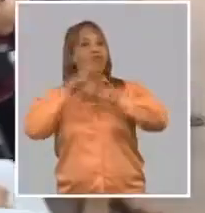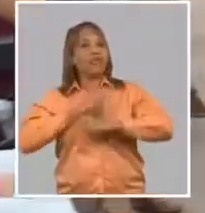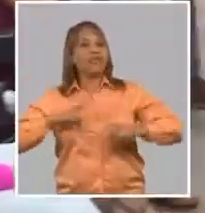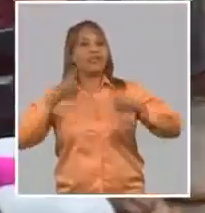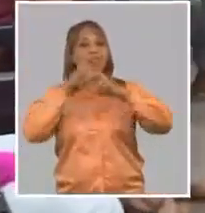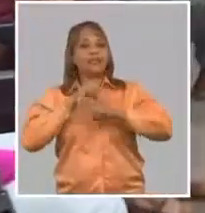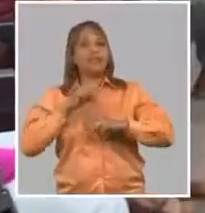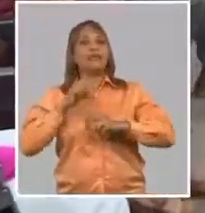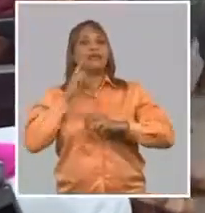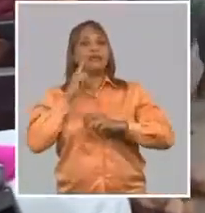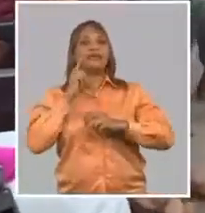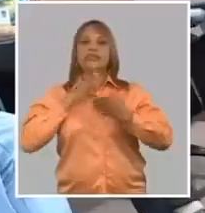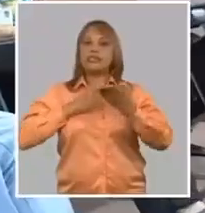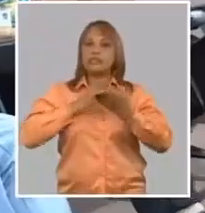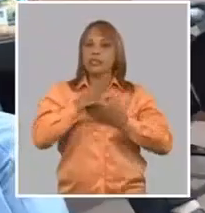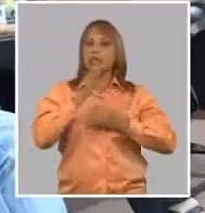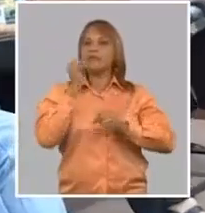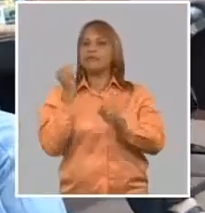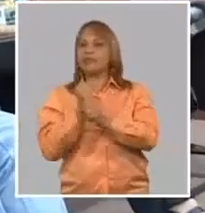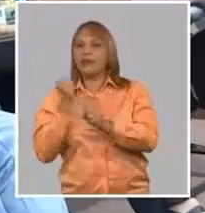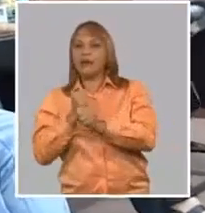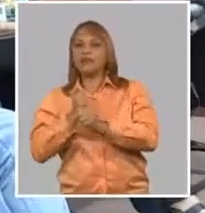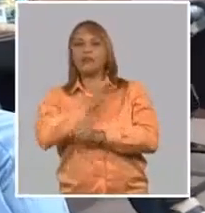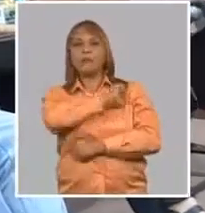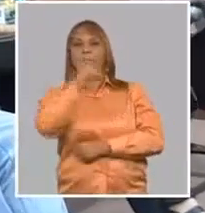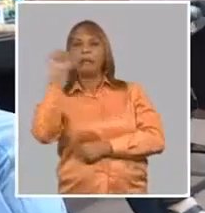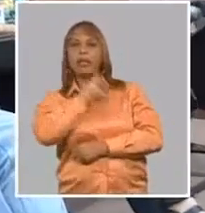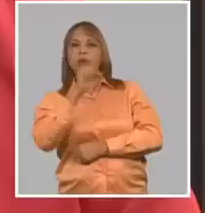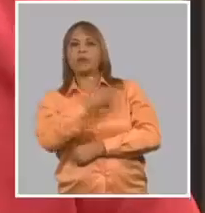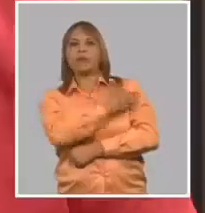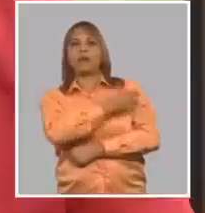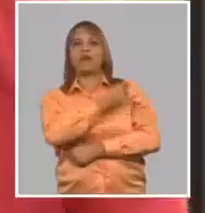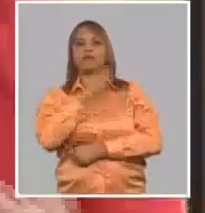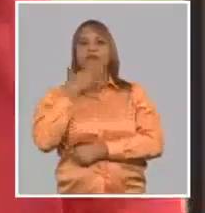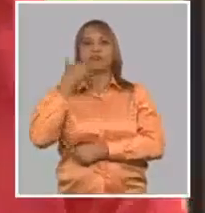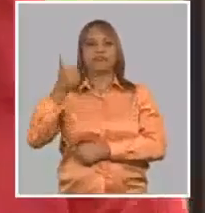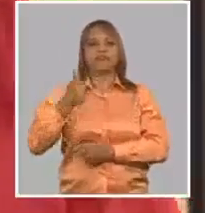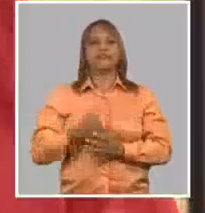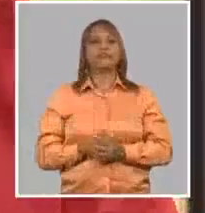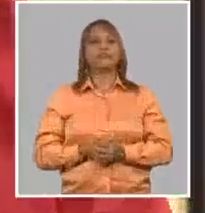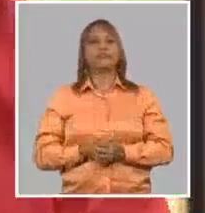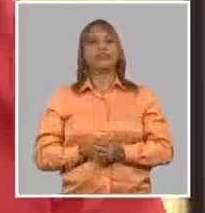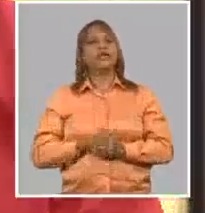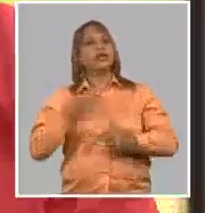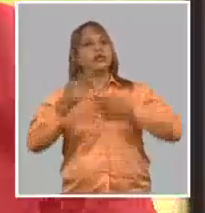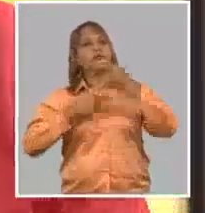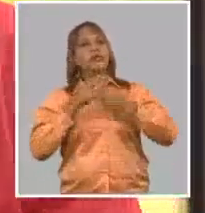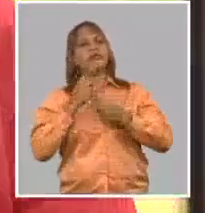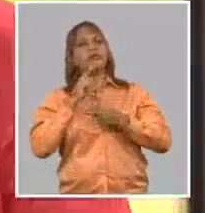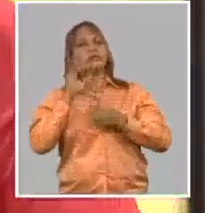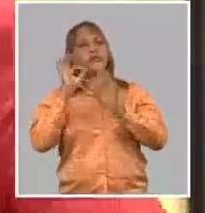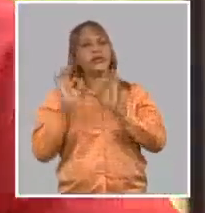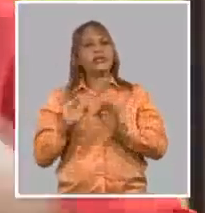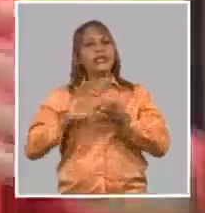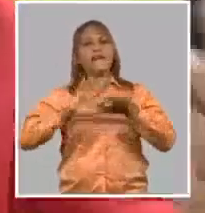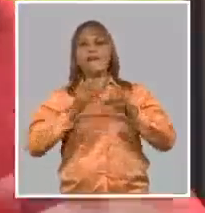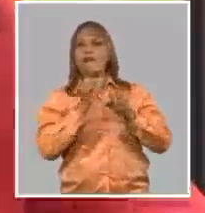paso a paso la estrategia trazada para el logro de estas vacunas. Diseñamos así entonces la estrategia